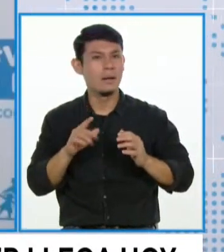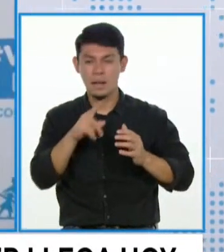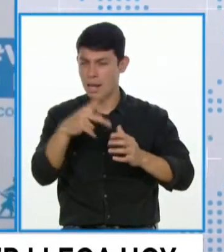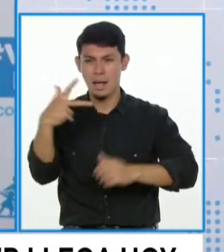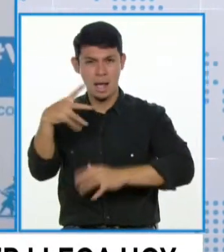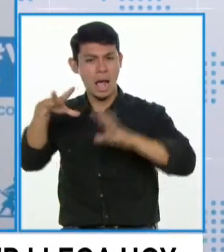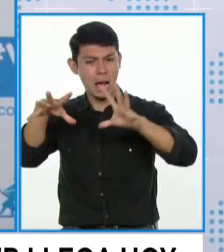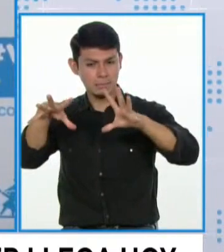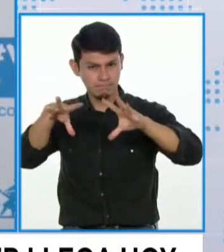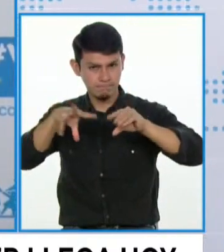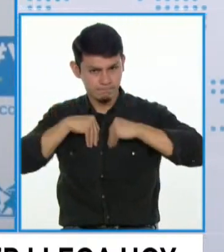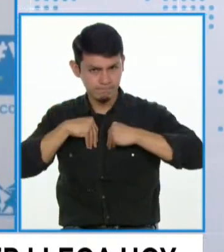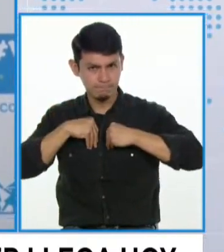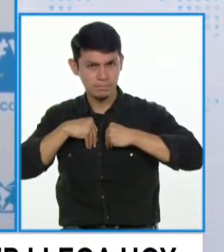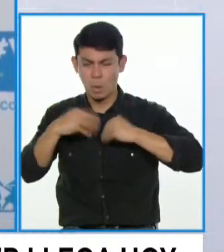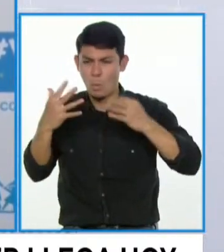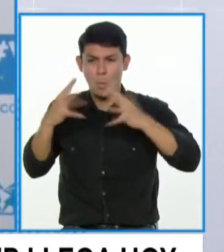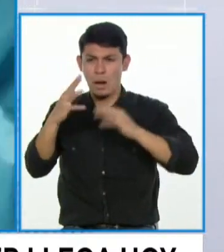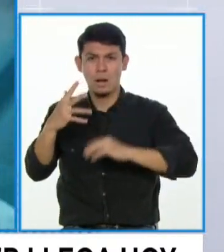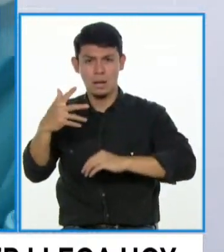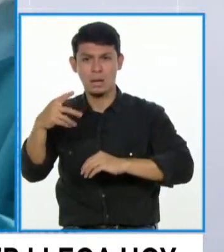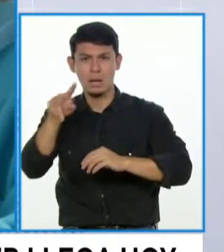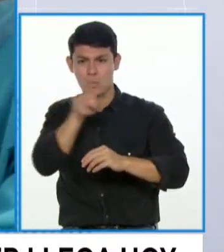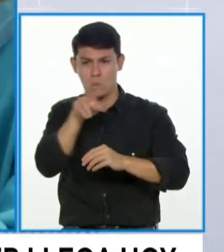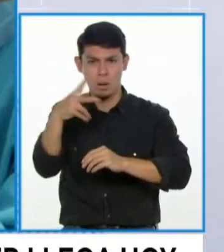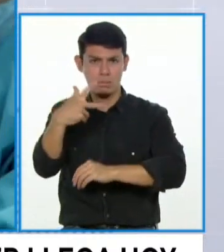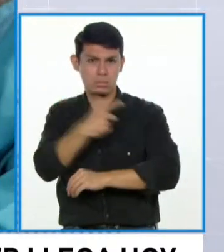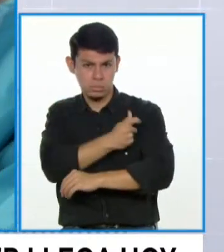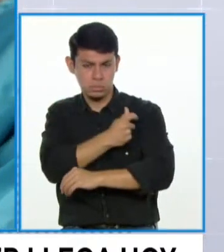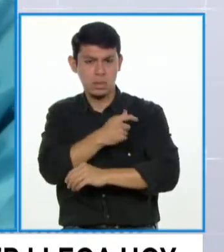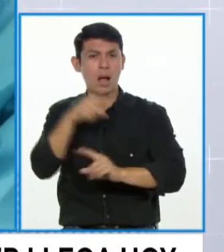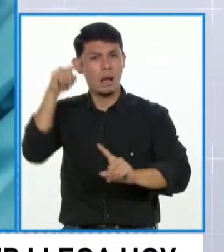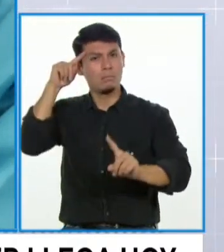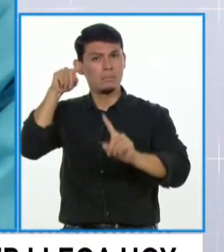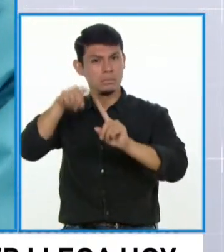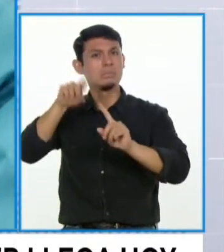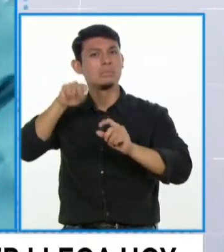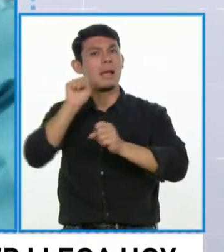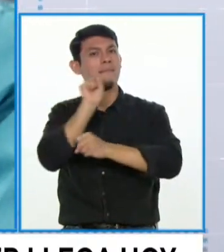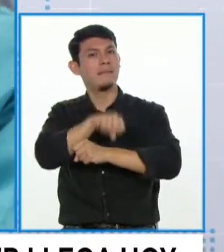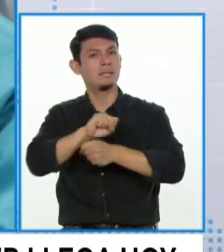adjetivo que quieras, ¿no? O sea, no, vacúnate con todas al final tienen el objetivo, ¿no?